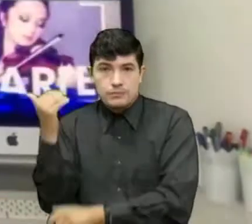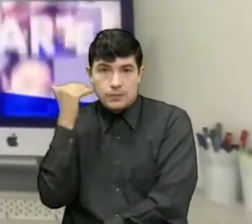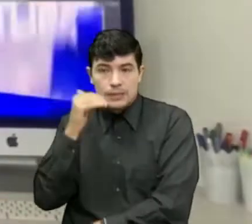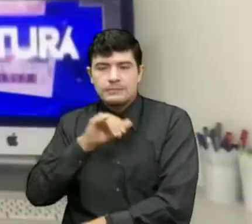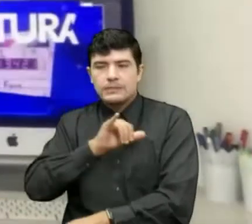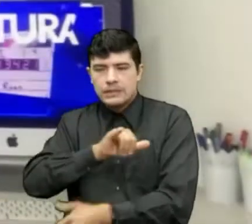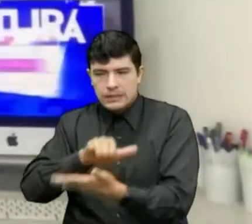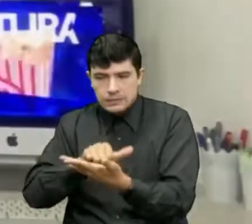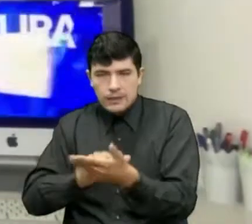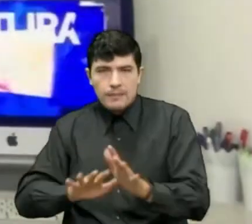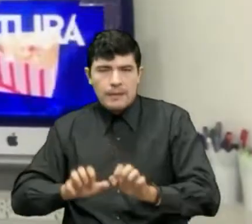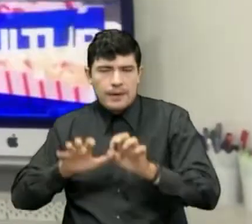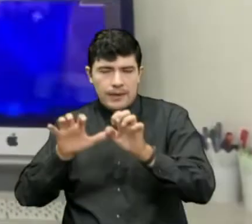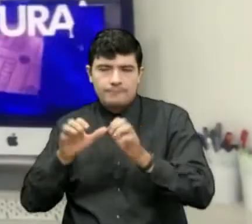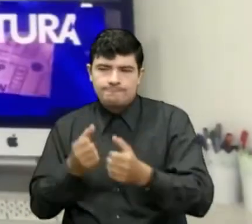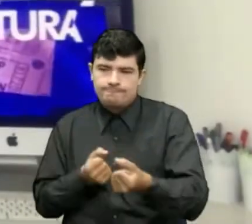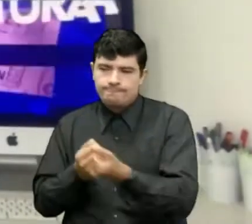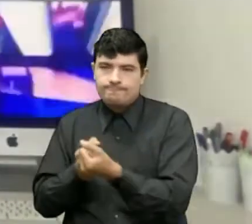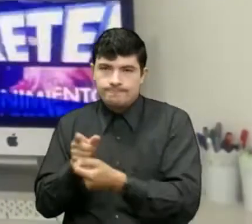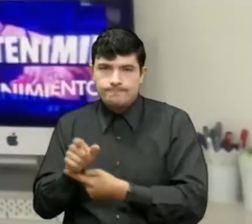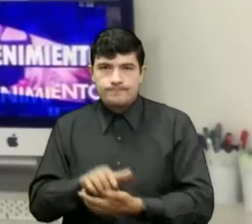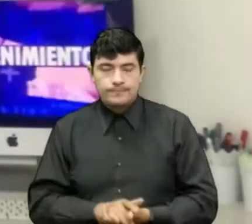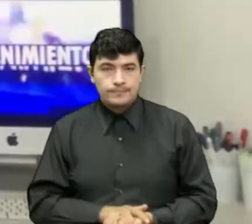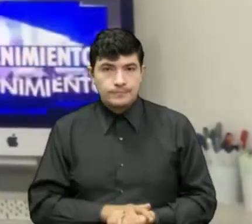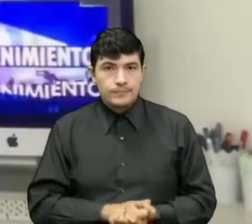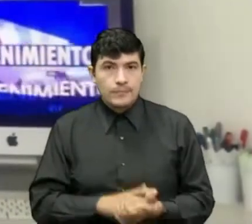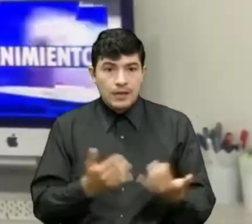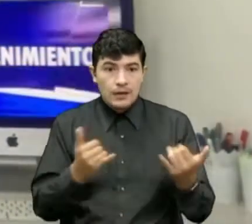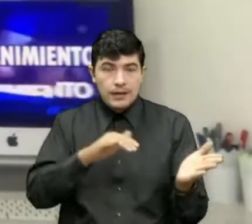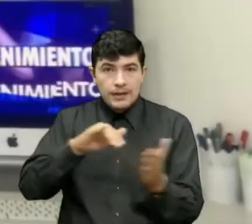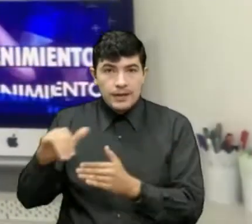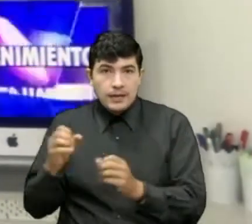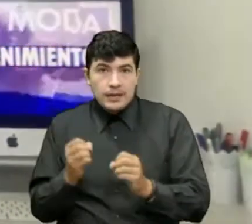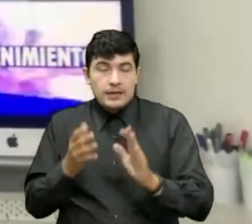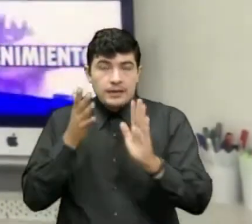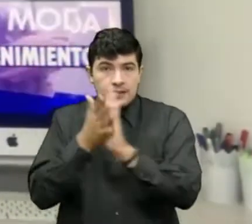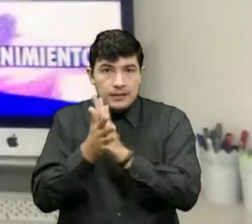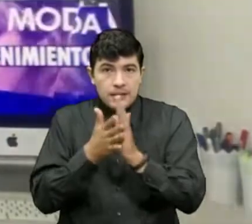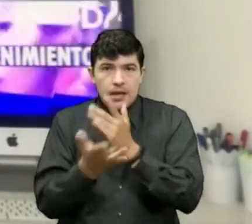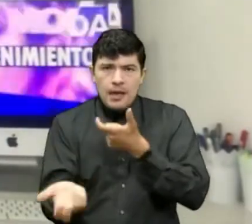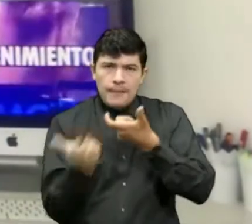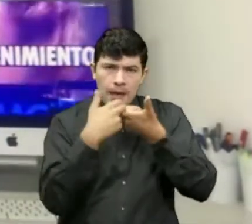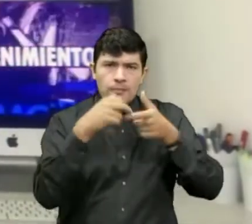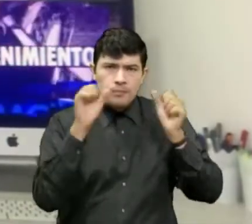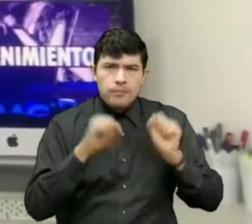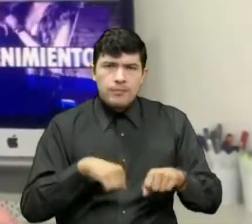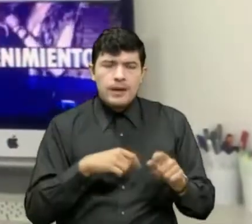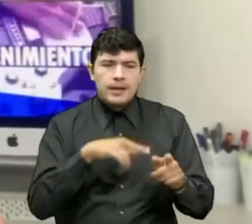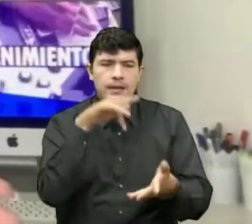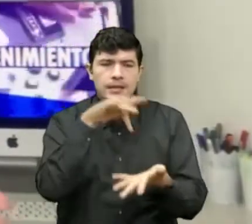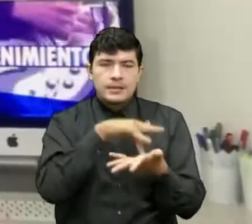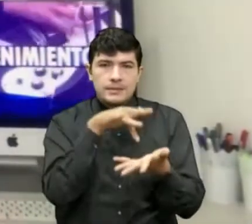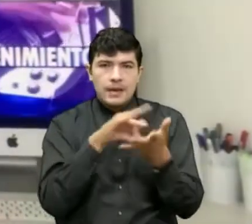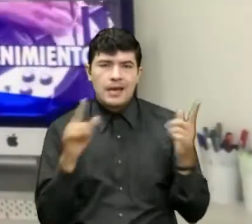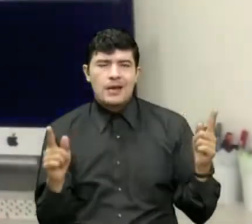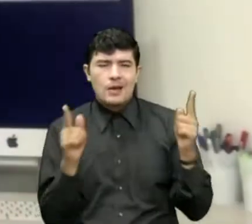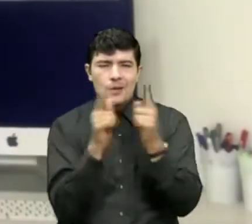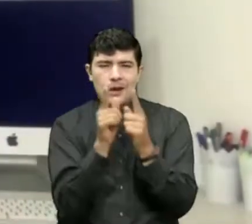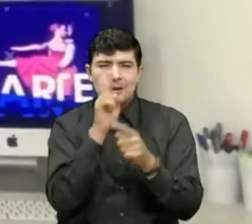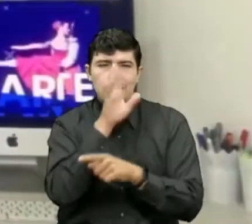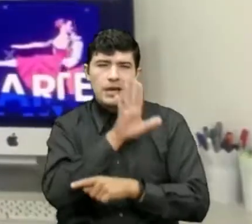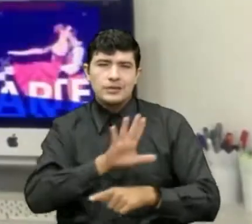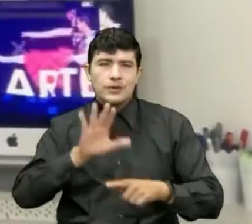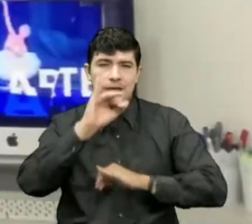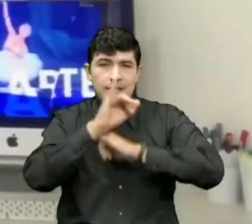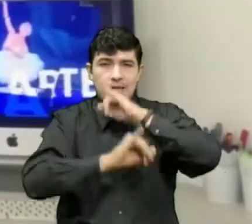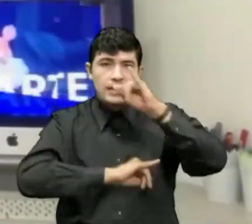Y en otras noticias les cuento que ya se encuentran abiertas las convocatorias para participar del Encuentro Internacional de Muralismo y Arte Público.